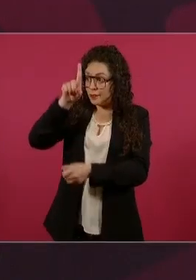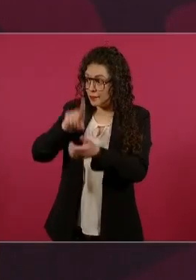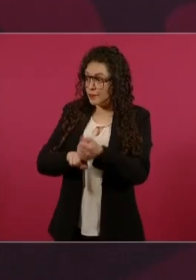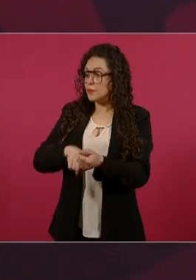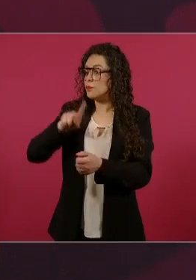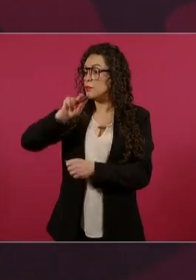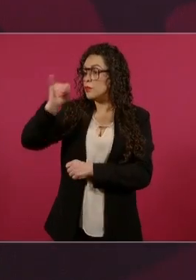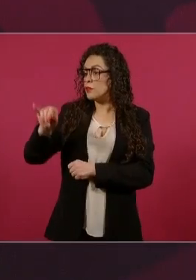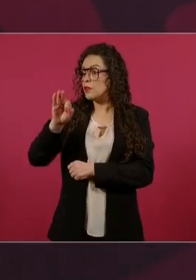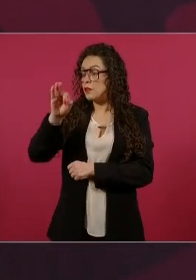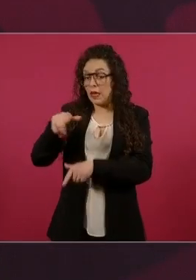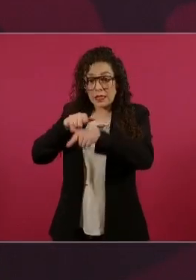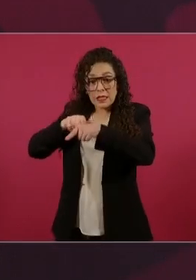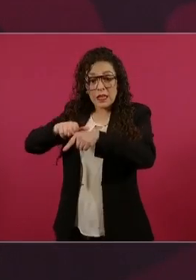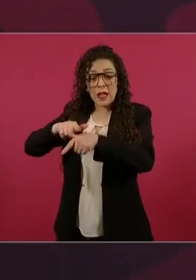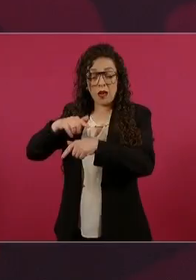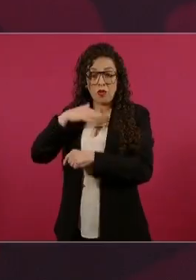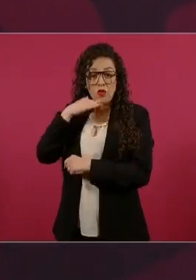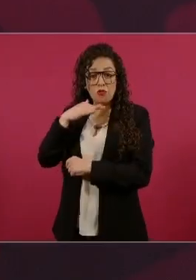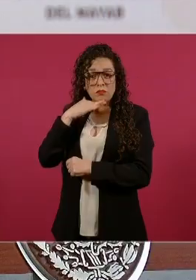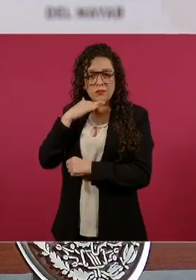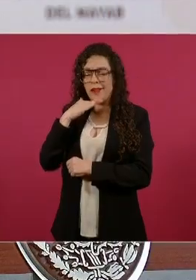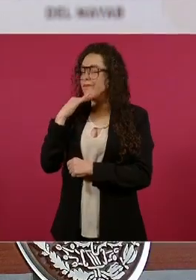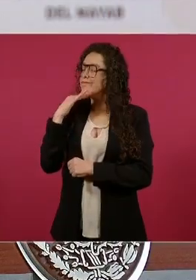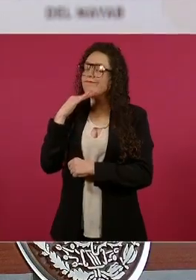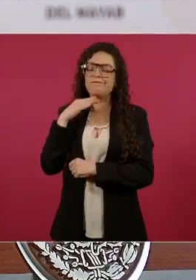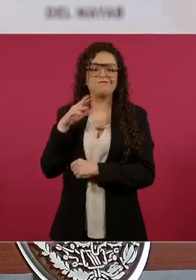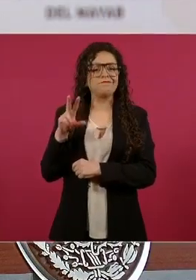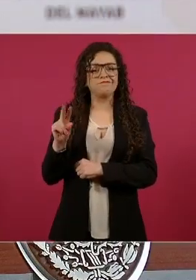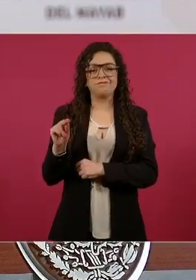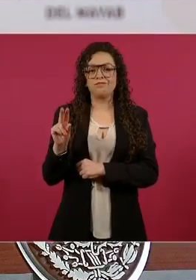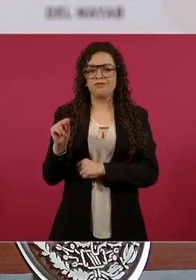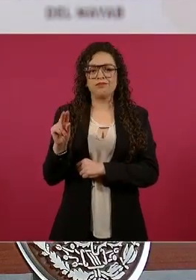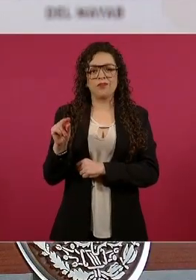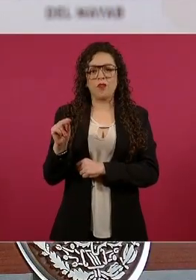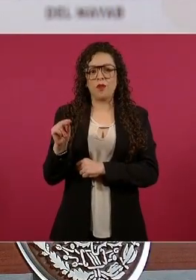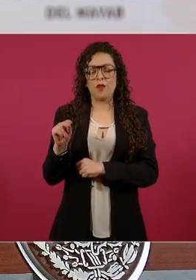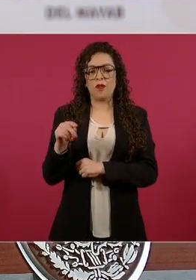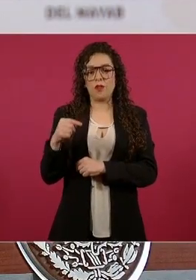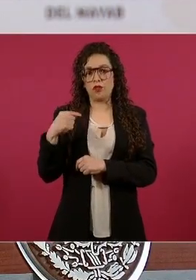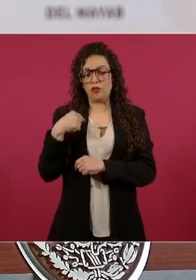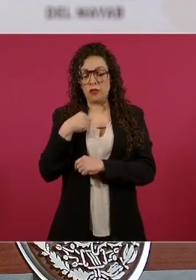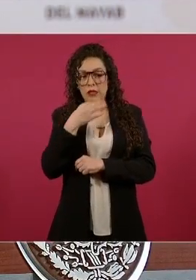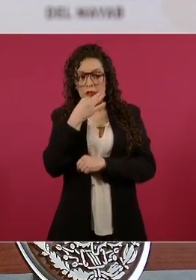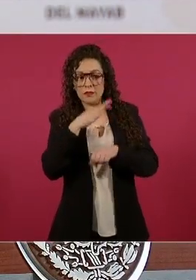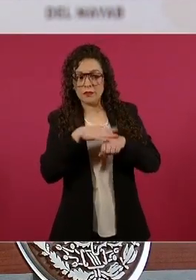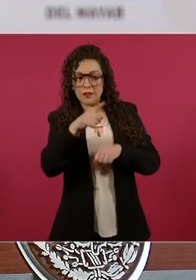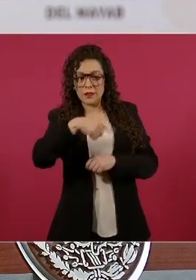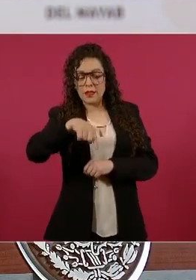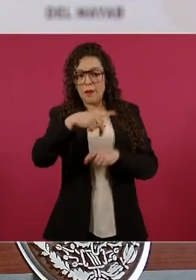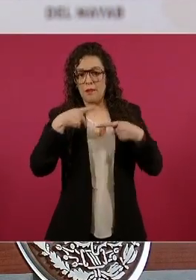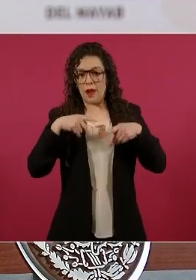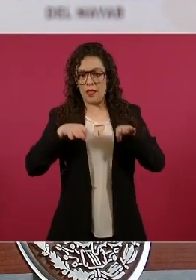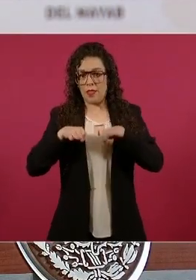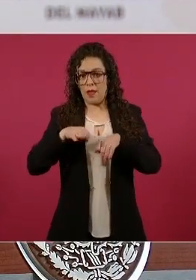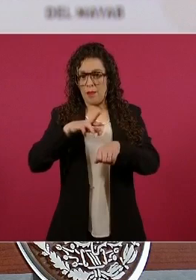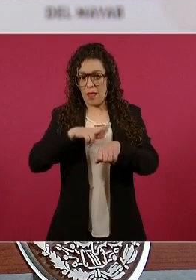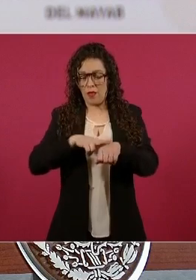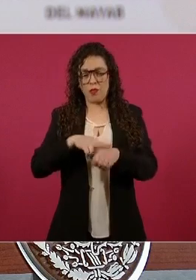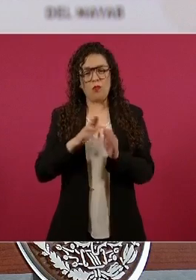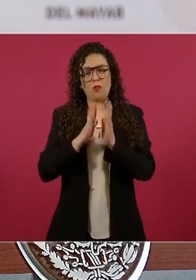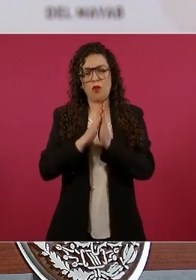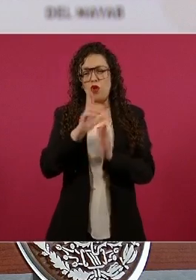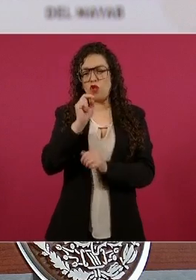Que no se dejen los trabajadores manipular, porque ellos no van a salir